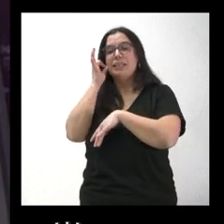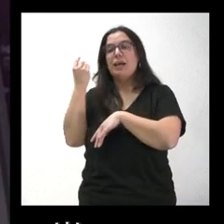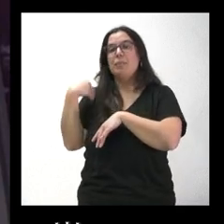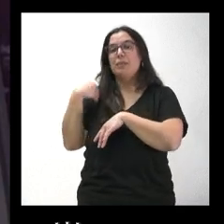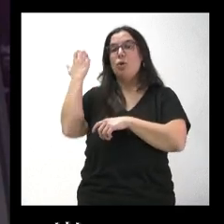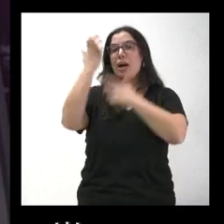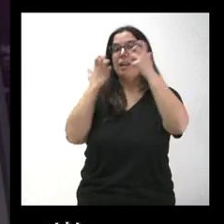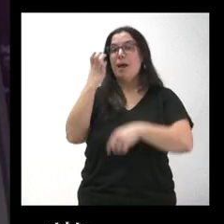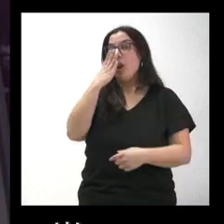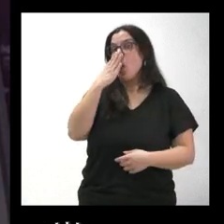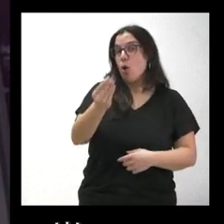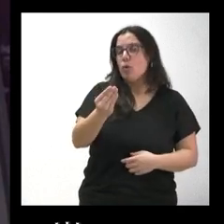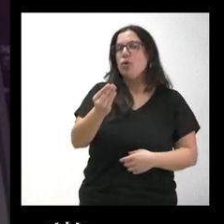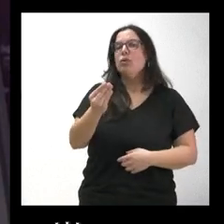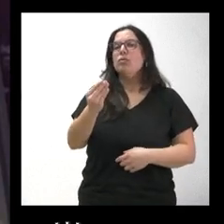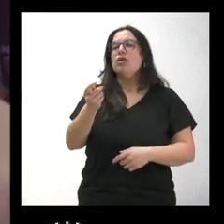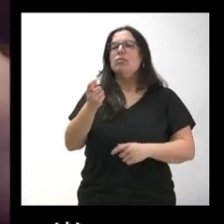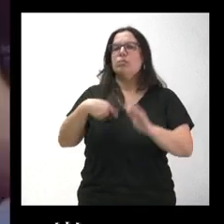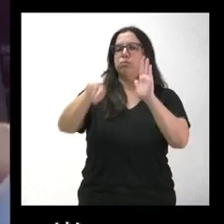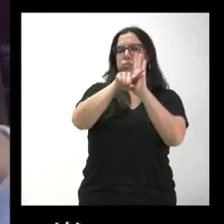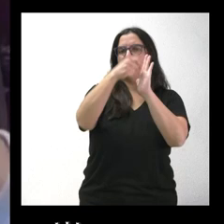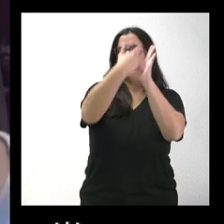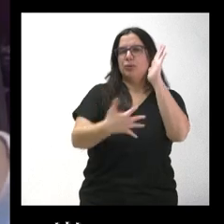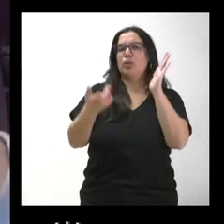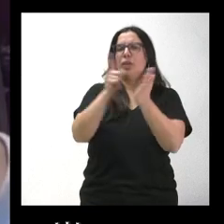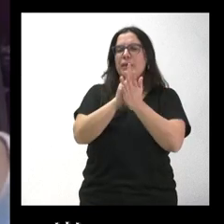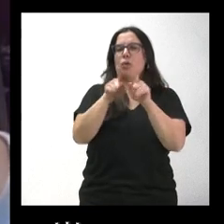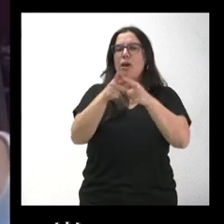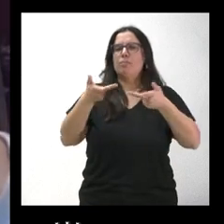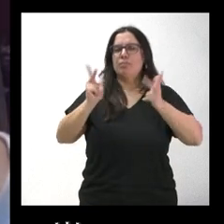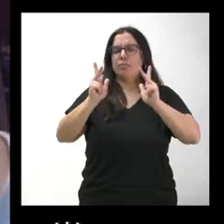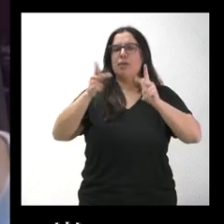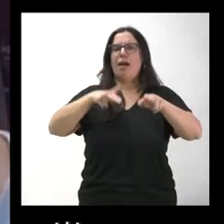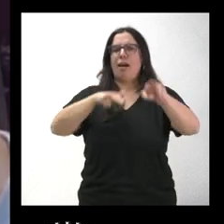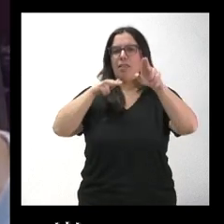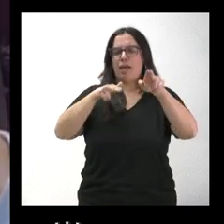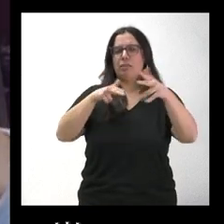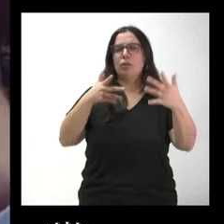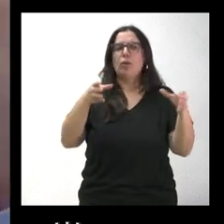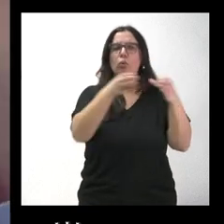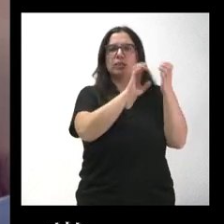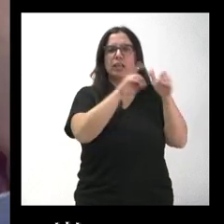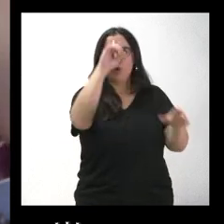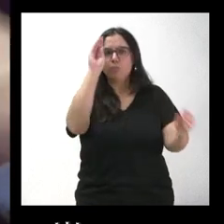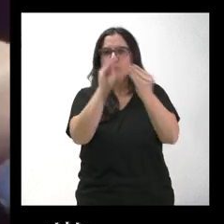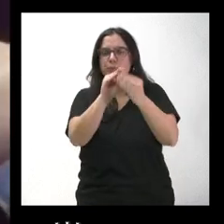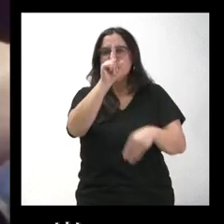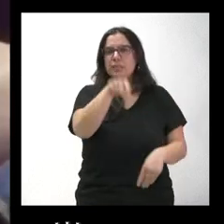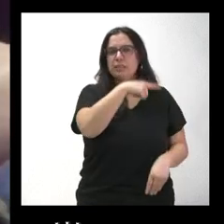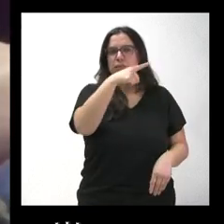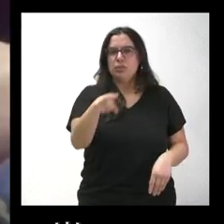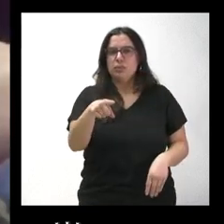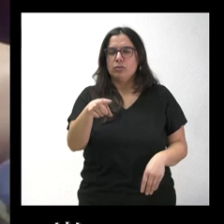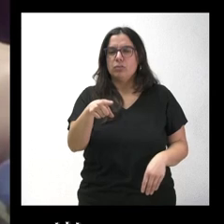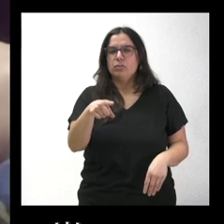especie cinegética en España, que es ir un paso más allá. Entonces, me gustaría saber si la Junta comparte también esa petición de